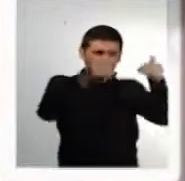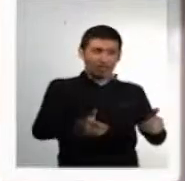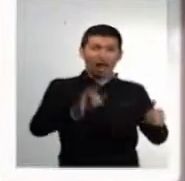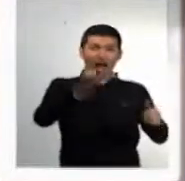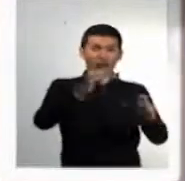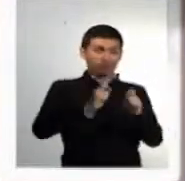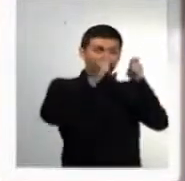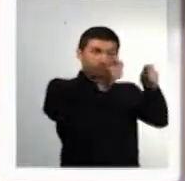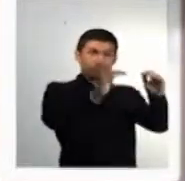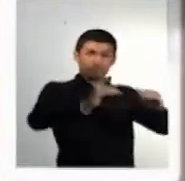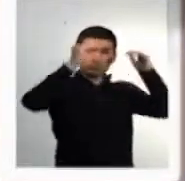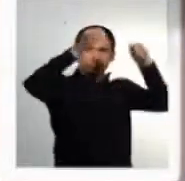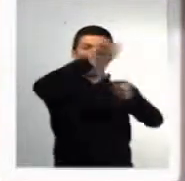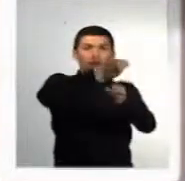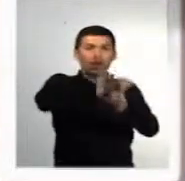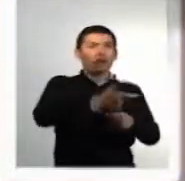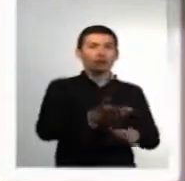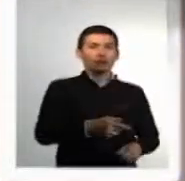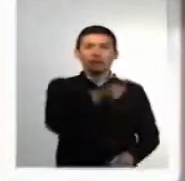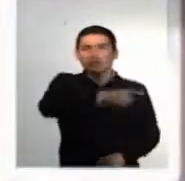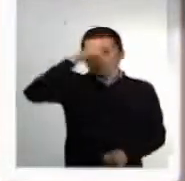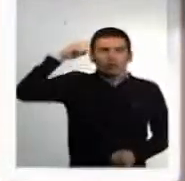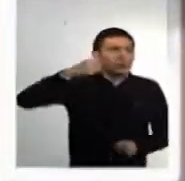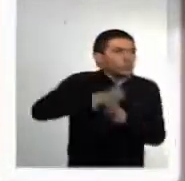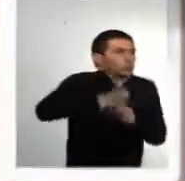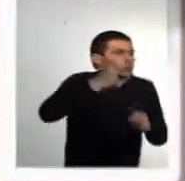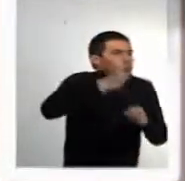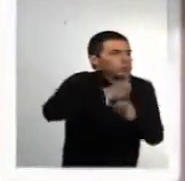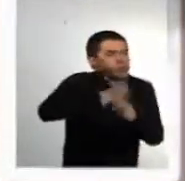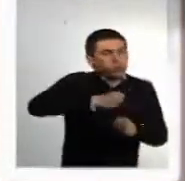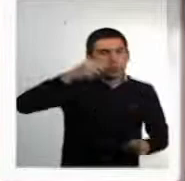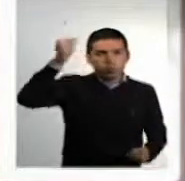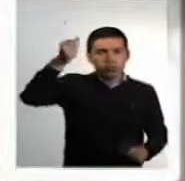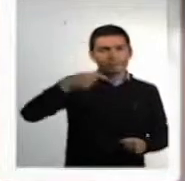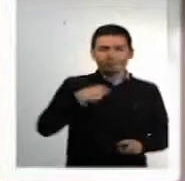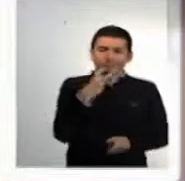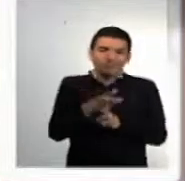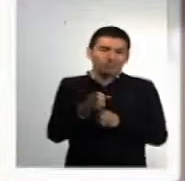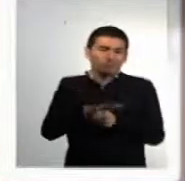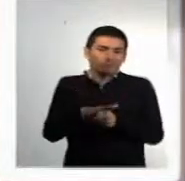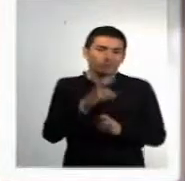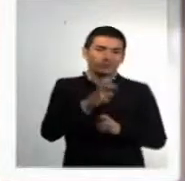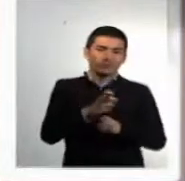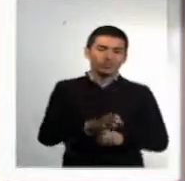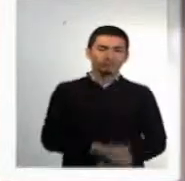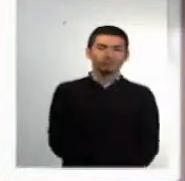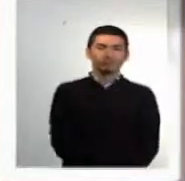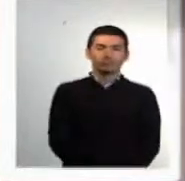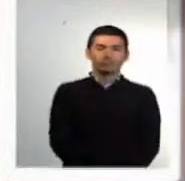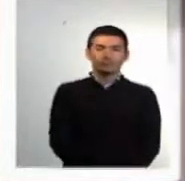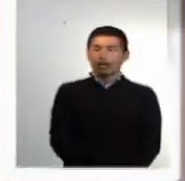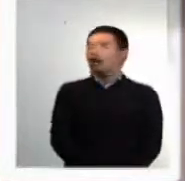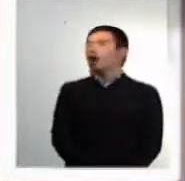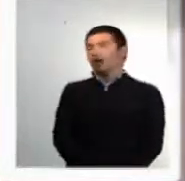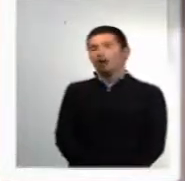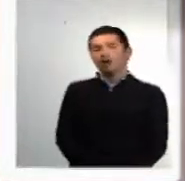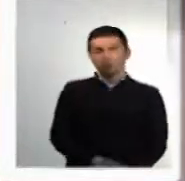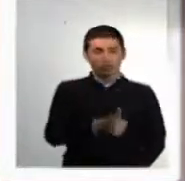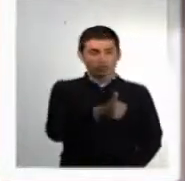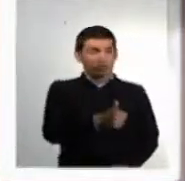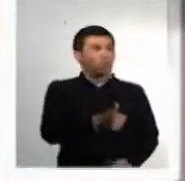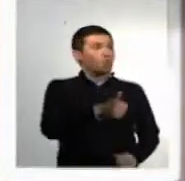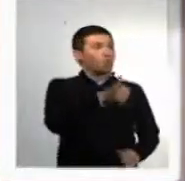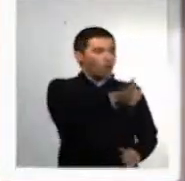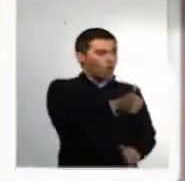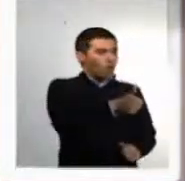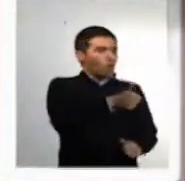ocupar un puesto alto todavía toca trabajar mucho para que eso se dé pero hasta el momento pues es muy difícil Germán lo bueno por